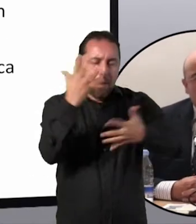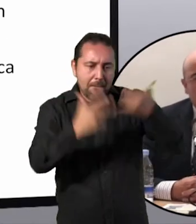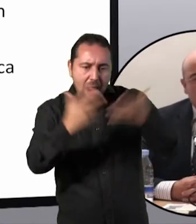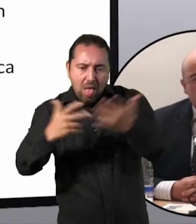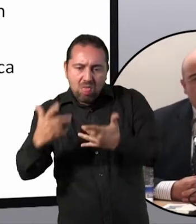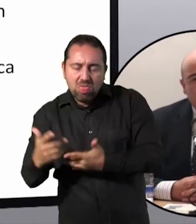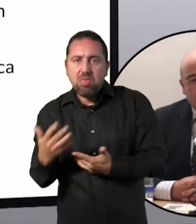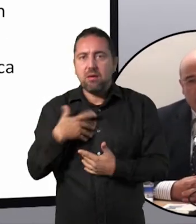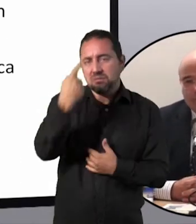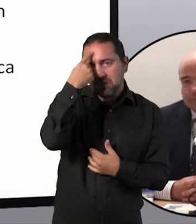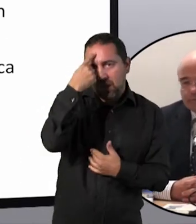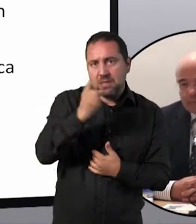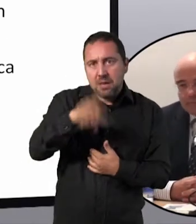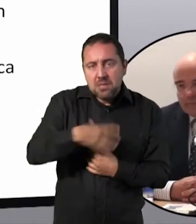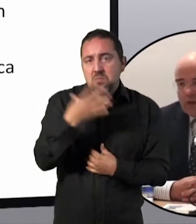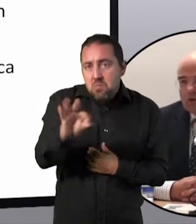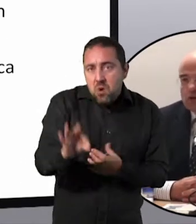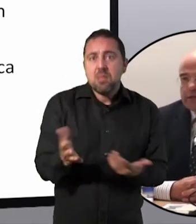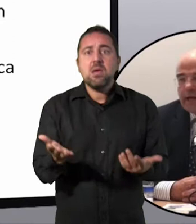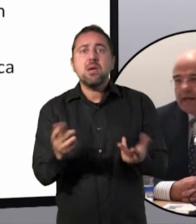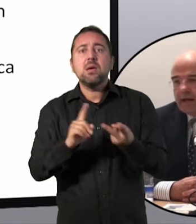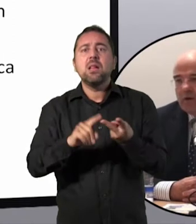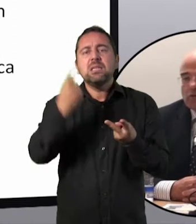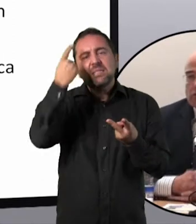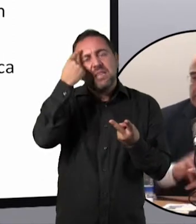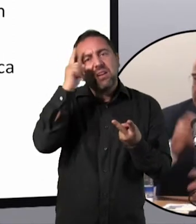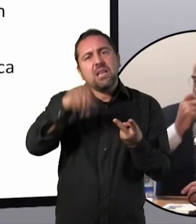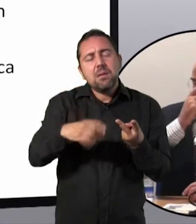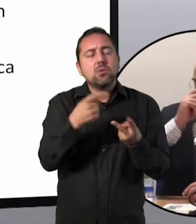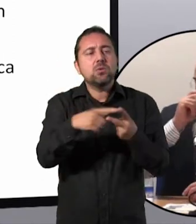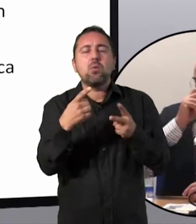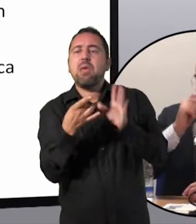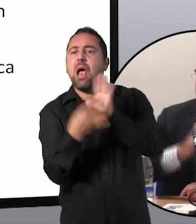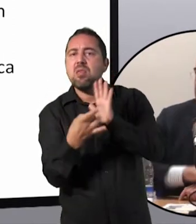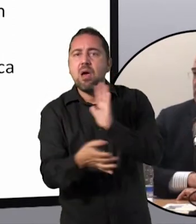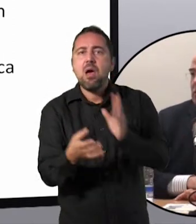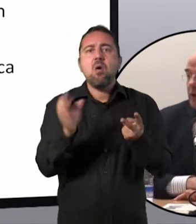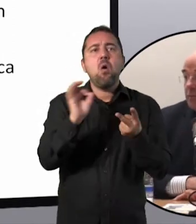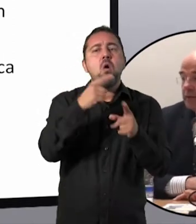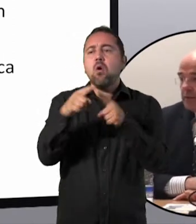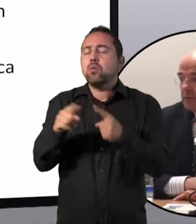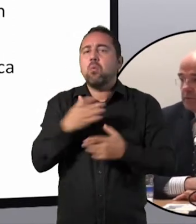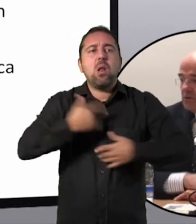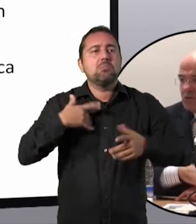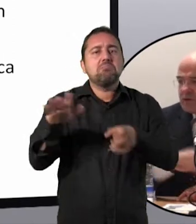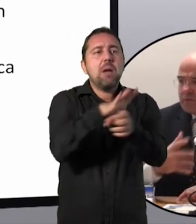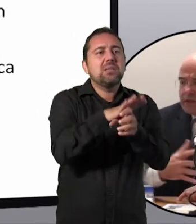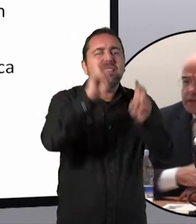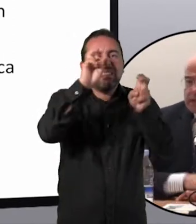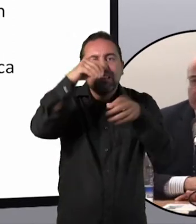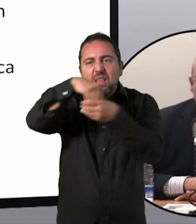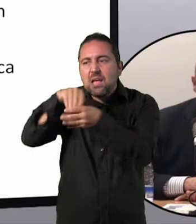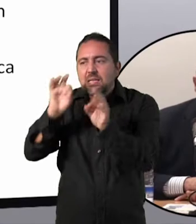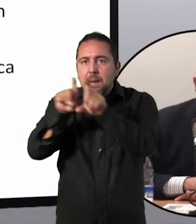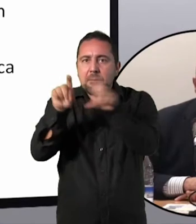cosas de calidad o cosas de cualquier ámbito de una empresa. Esas son las